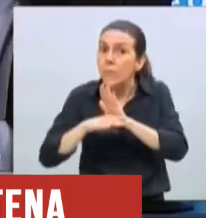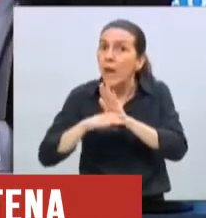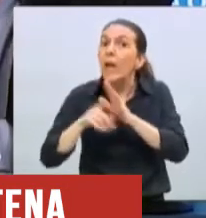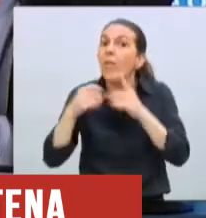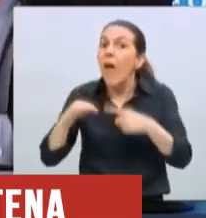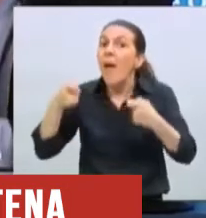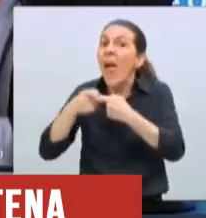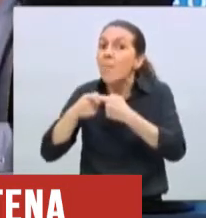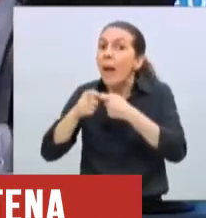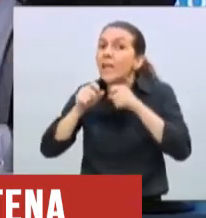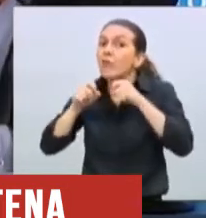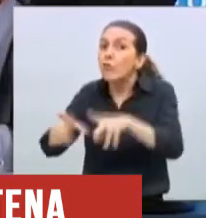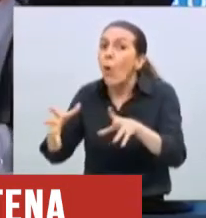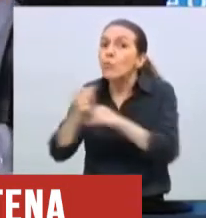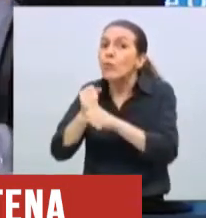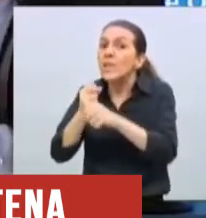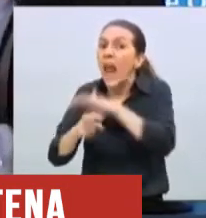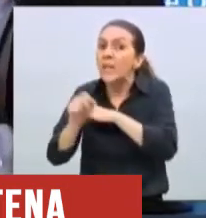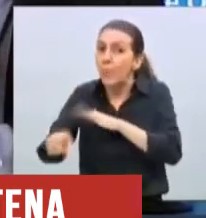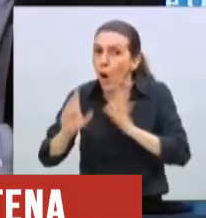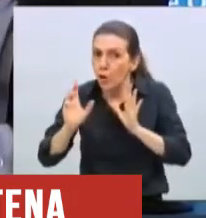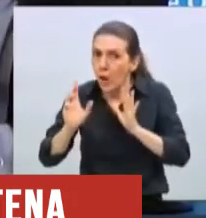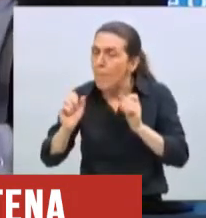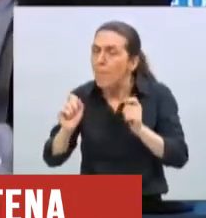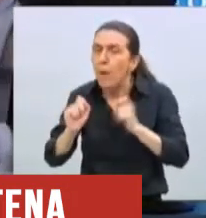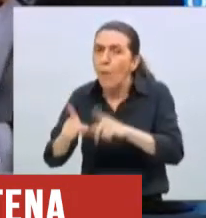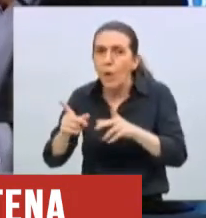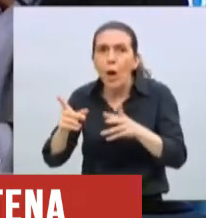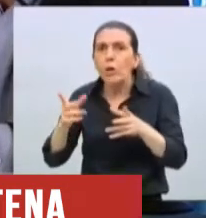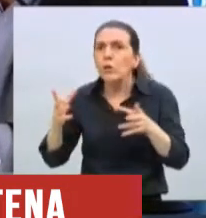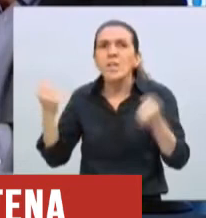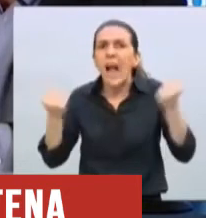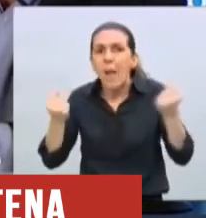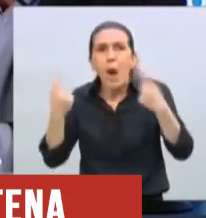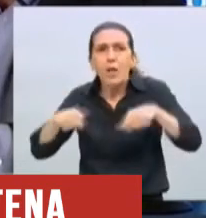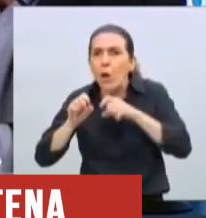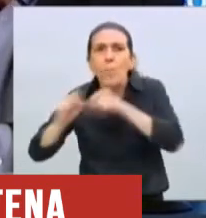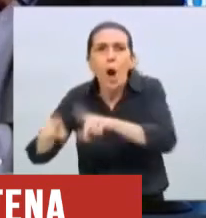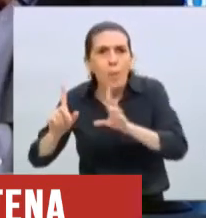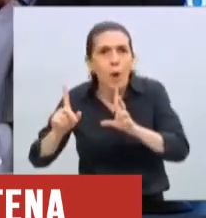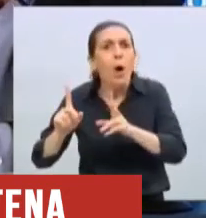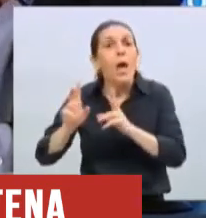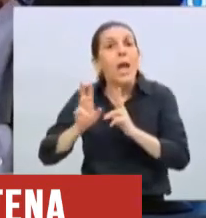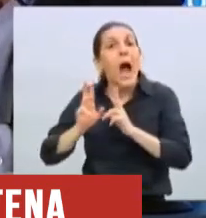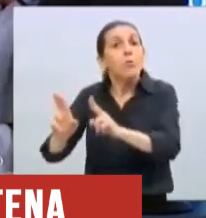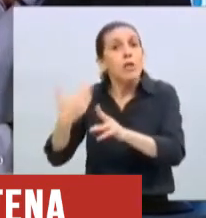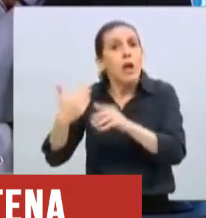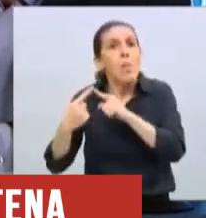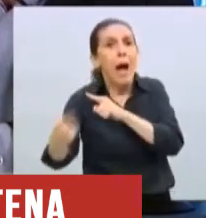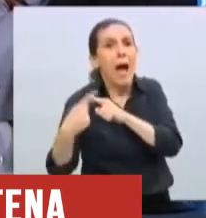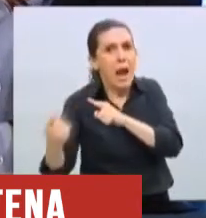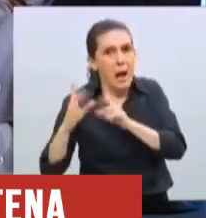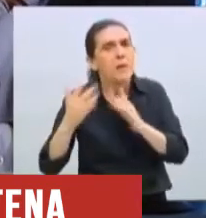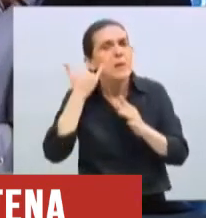para trabajar en la industria. Protocolos, transporte propio, autorizaciones para la producción industrial. Eso ya está